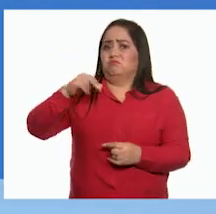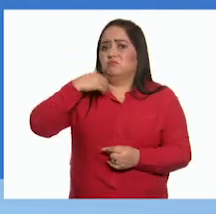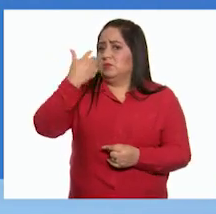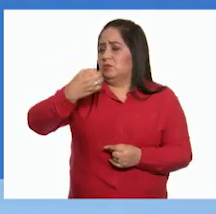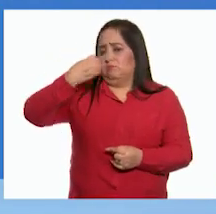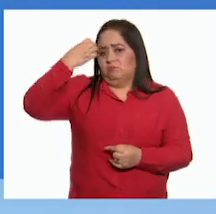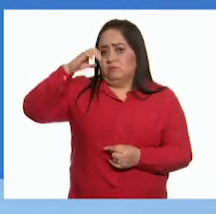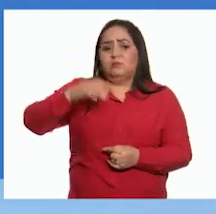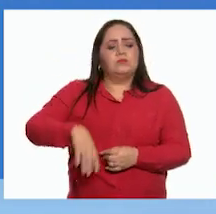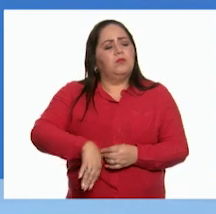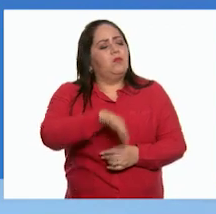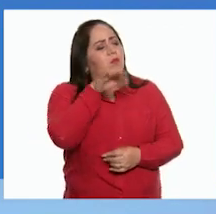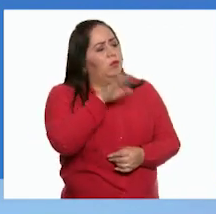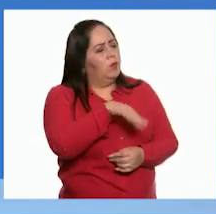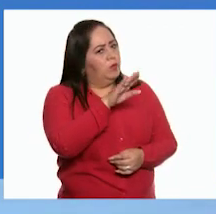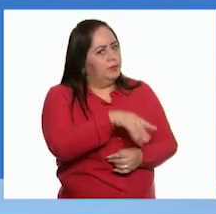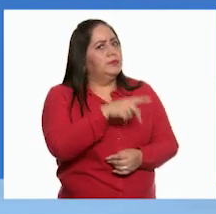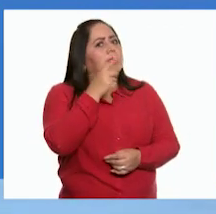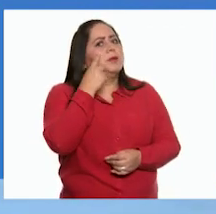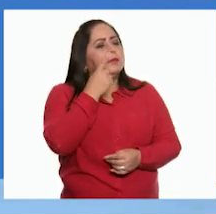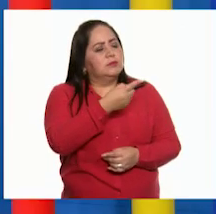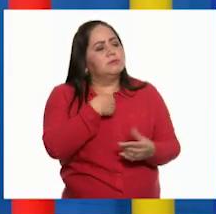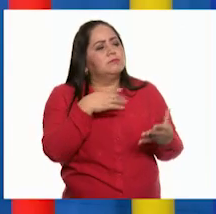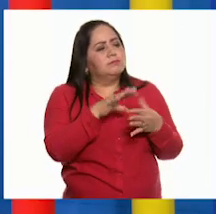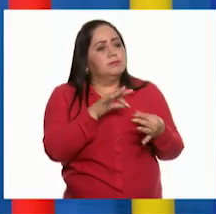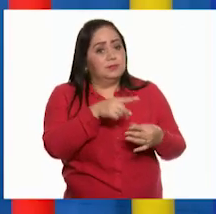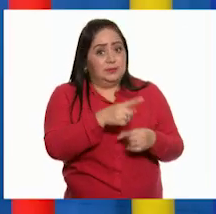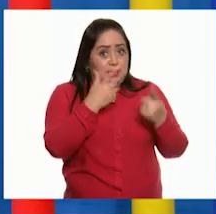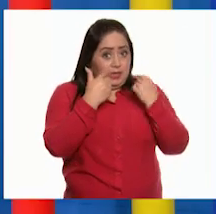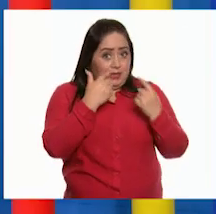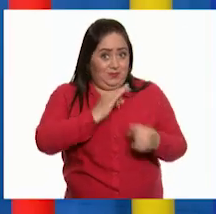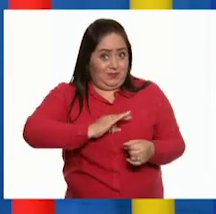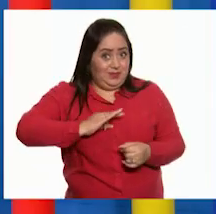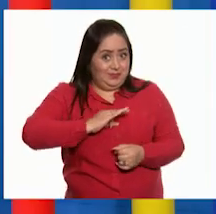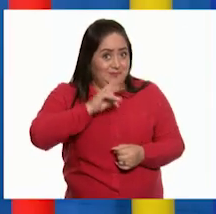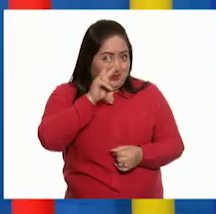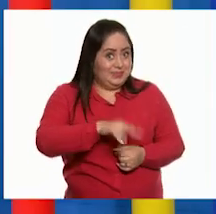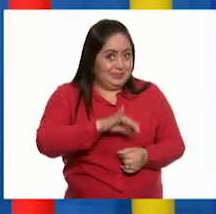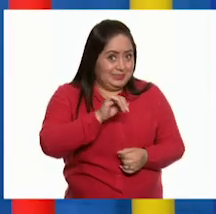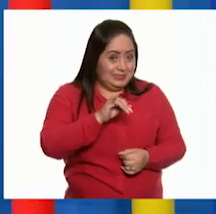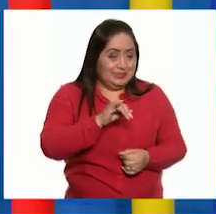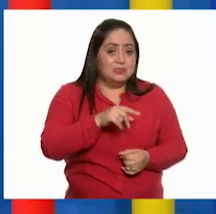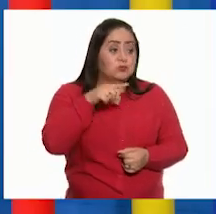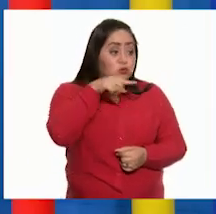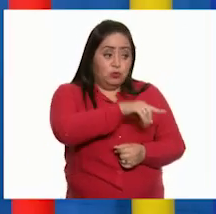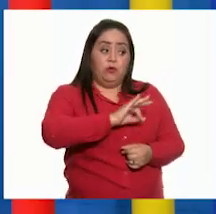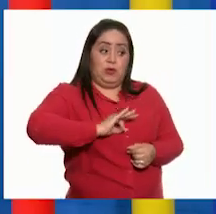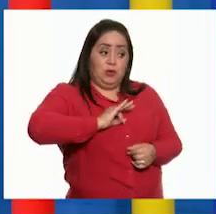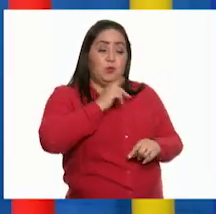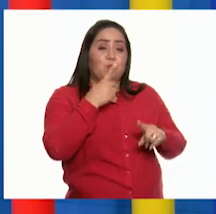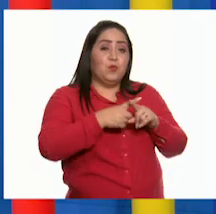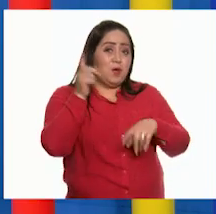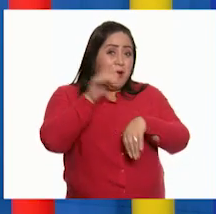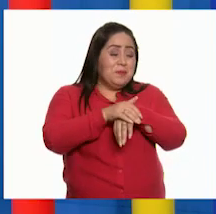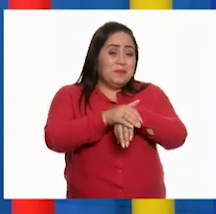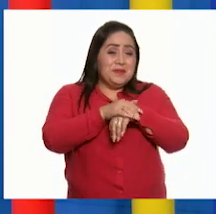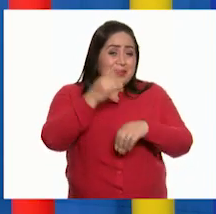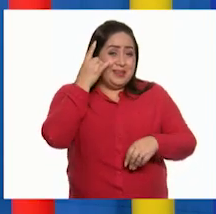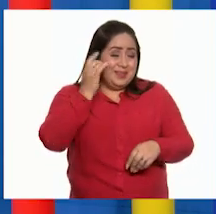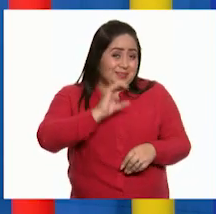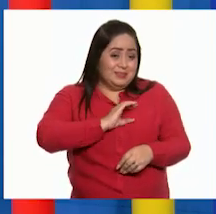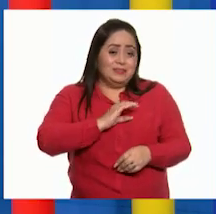Oye, Lolo A ver, explícanos Tus lágrimas son de felicidad ¿Cierto? O sea, eres feliz por la gran amiga que tienes